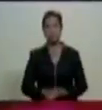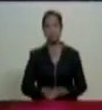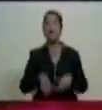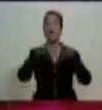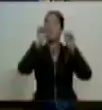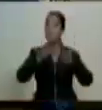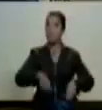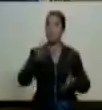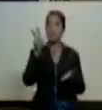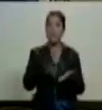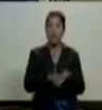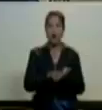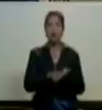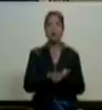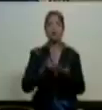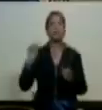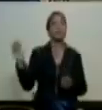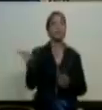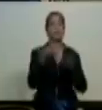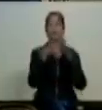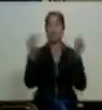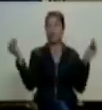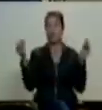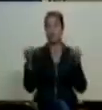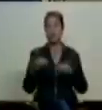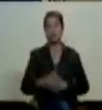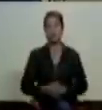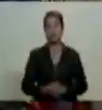Aprobada por unanimidad.